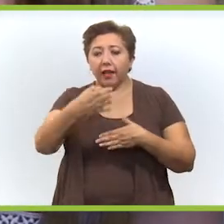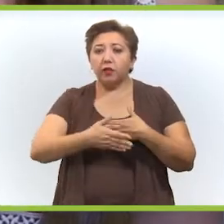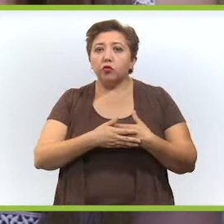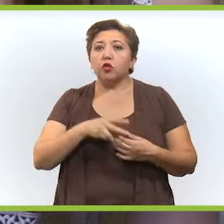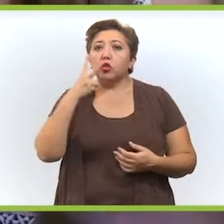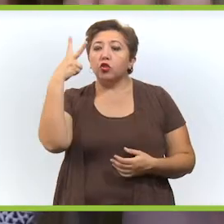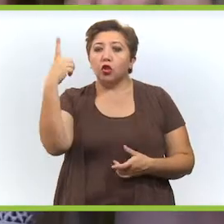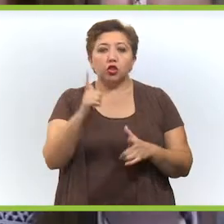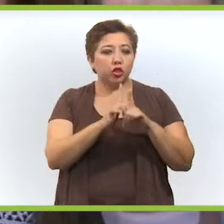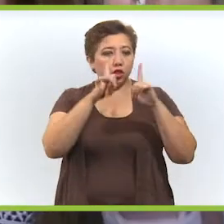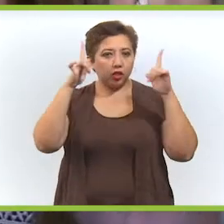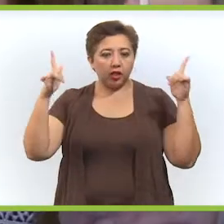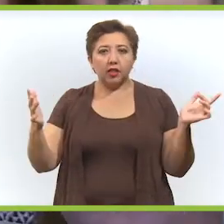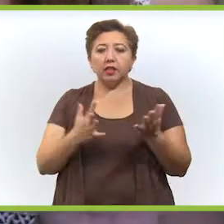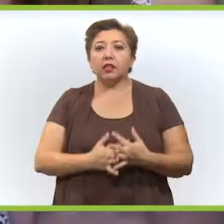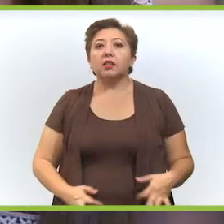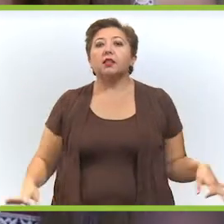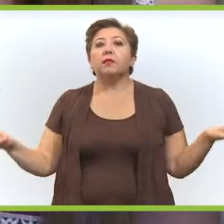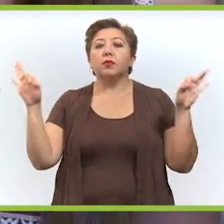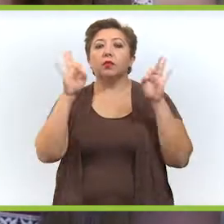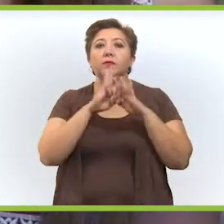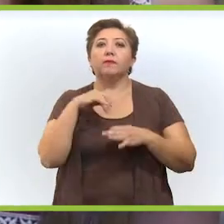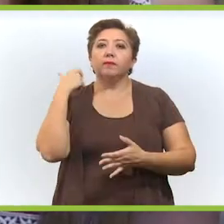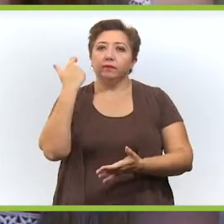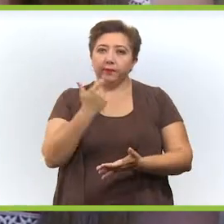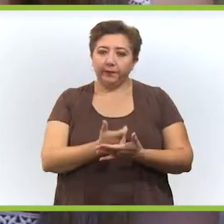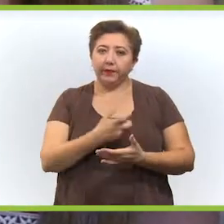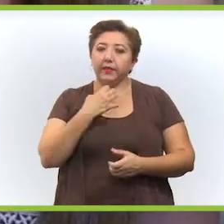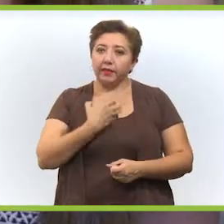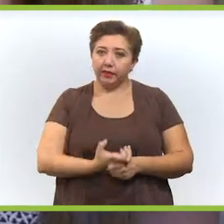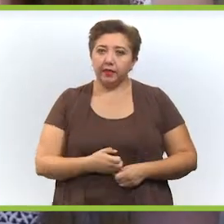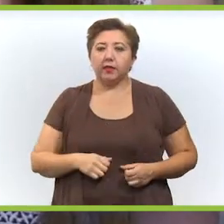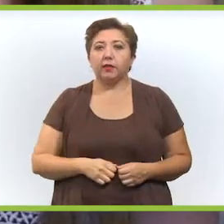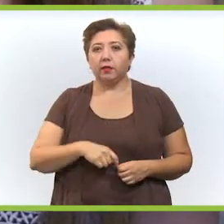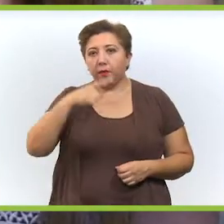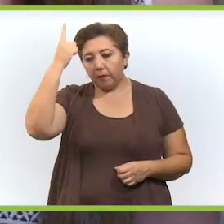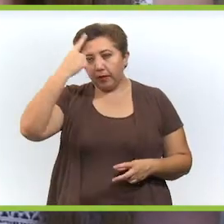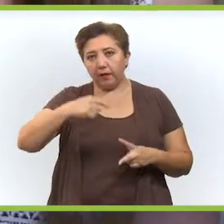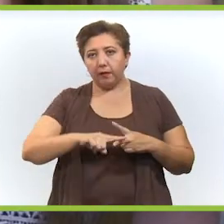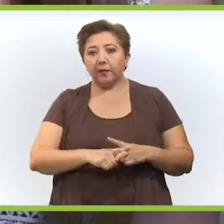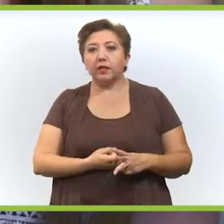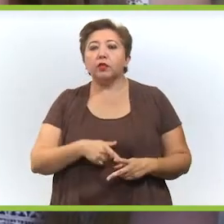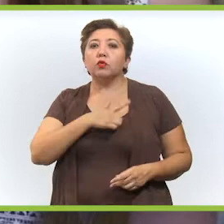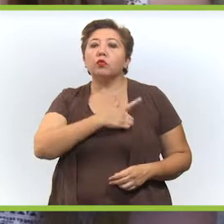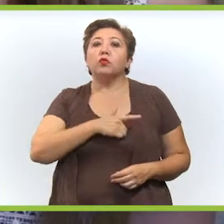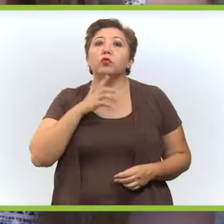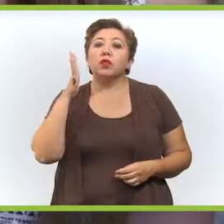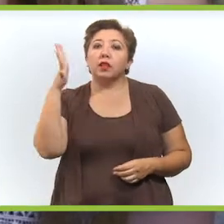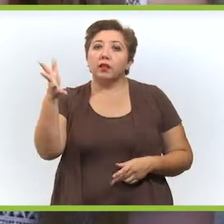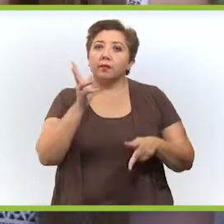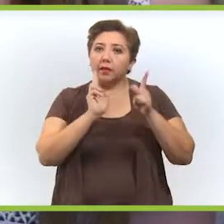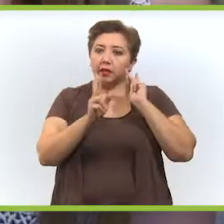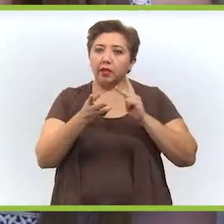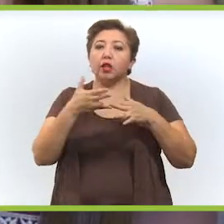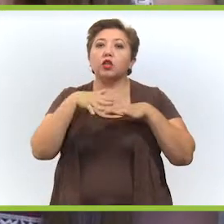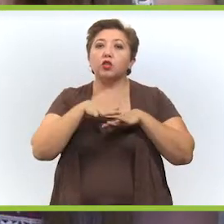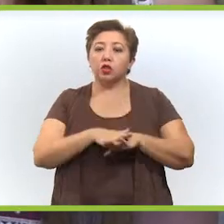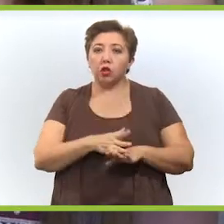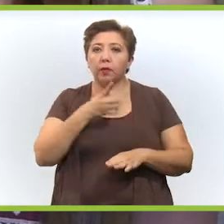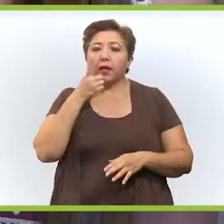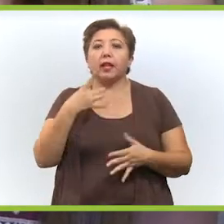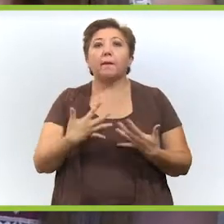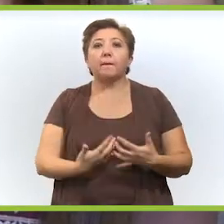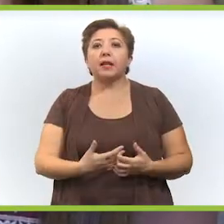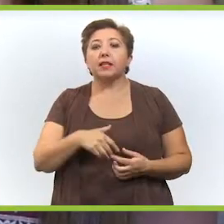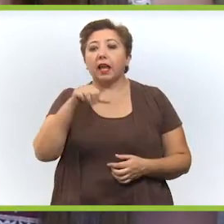conocer el anuncio de dos grandes e importantes inversiones en el estado. Para comenzar, nos gustaría que nos contara